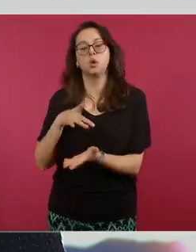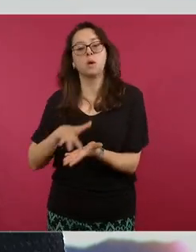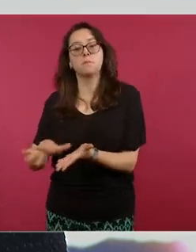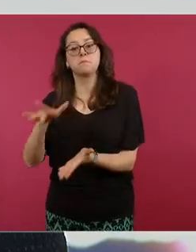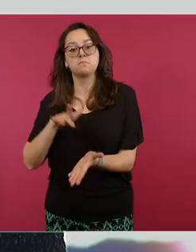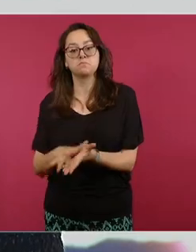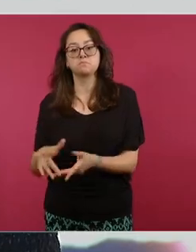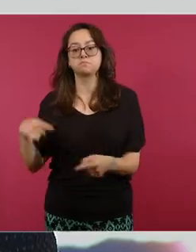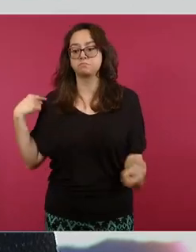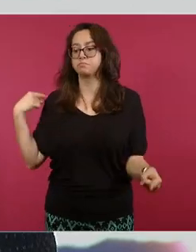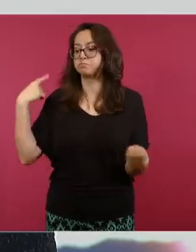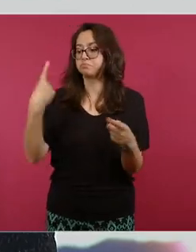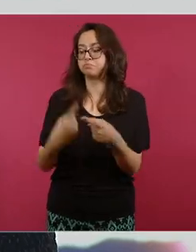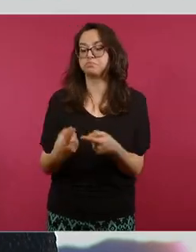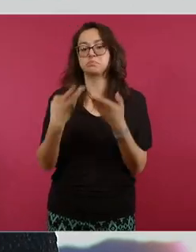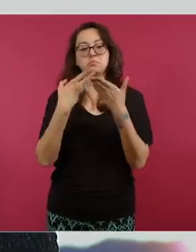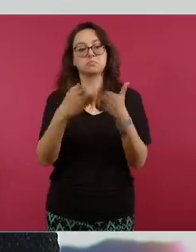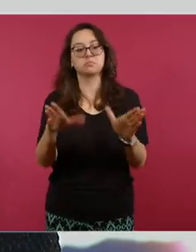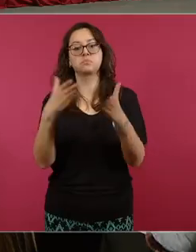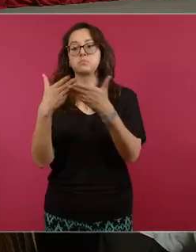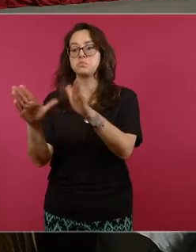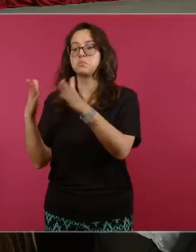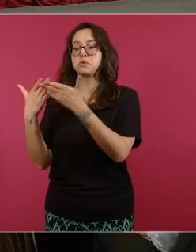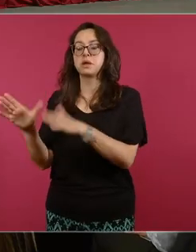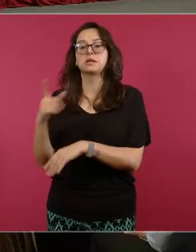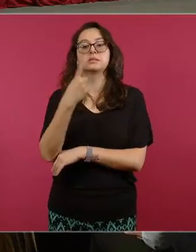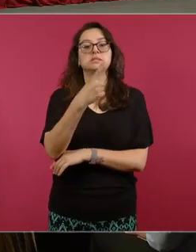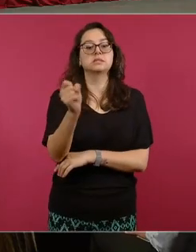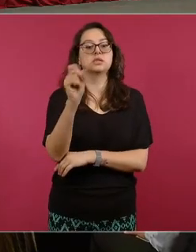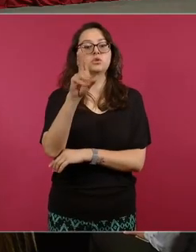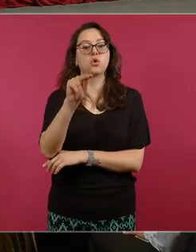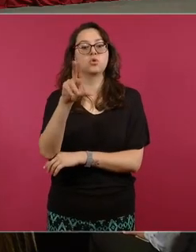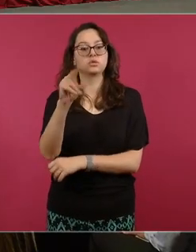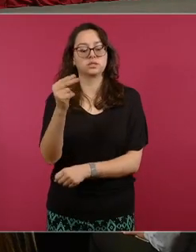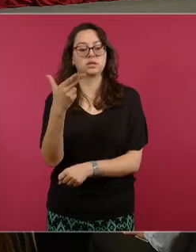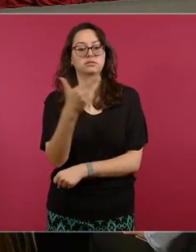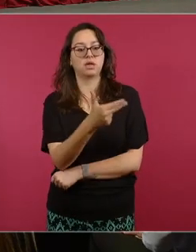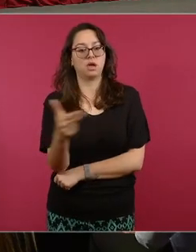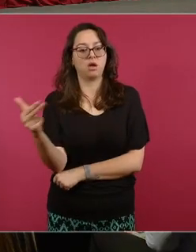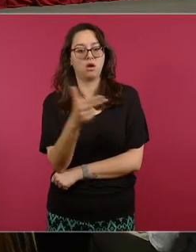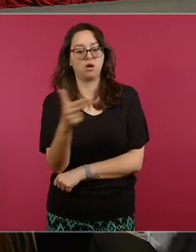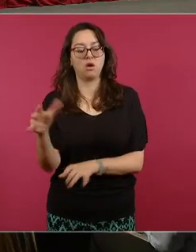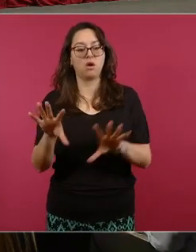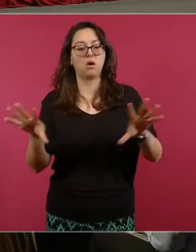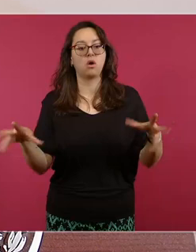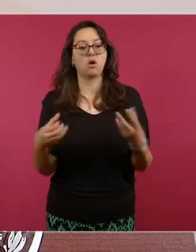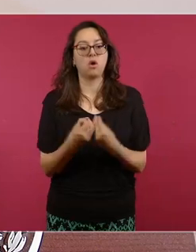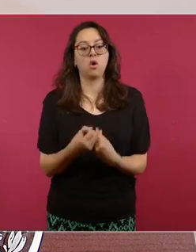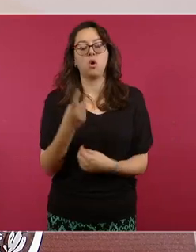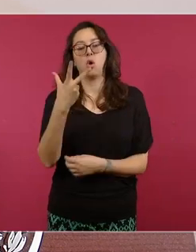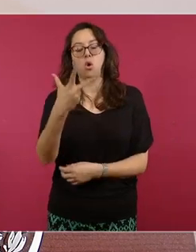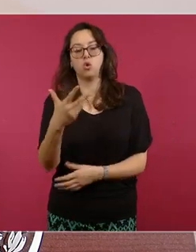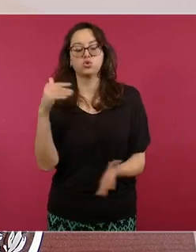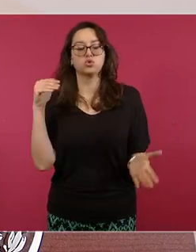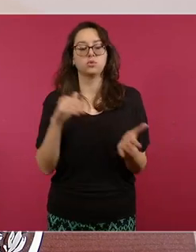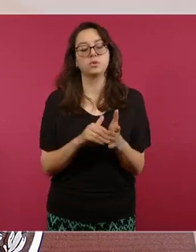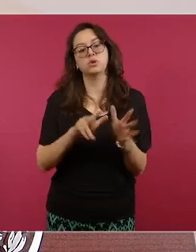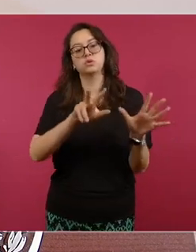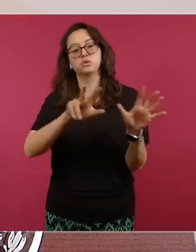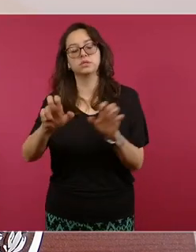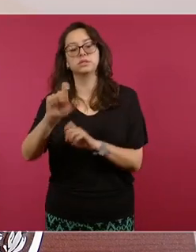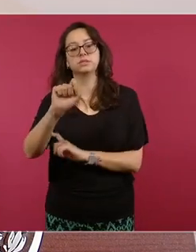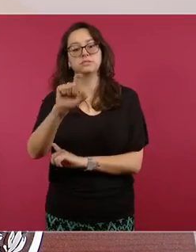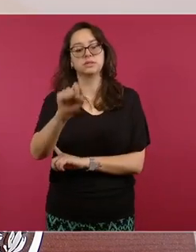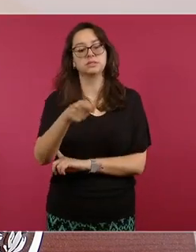la reapertura de 180 hoteles que representan ocho mil 326 habitaciones.